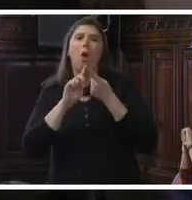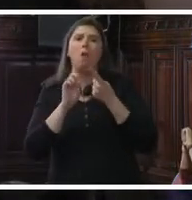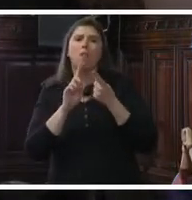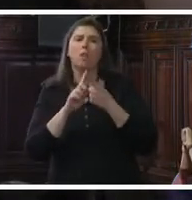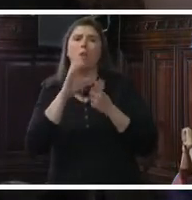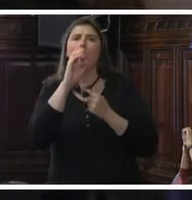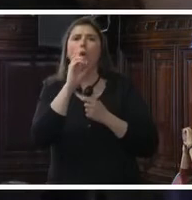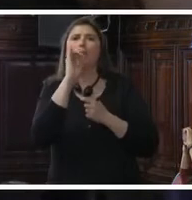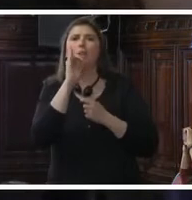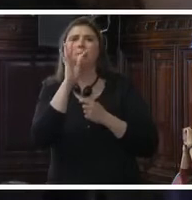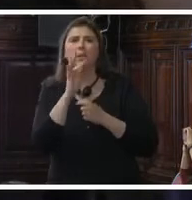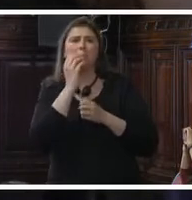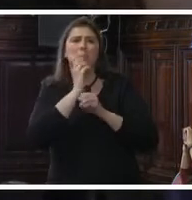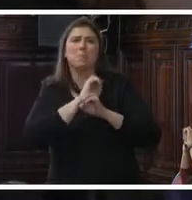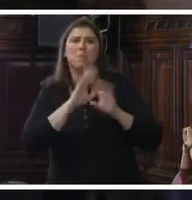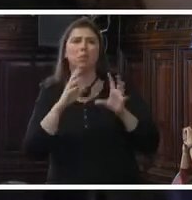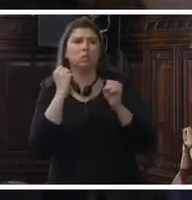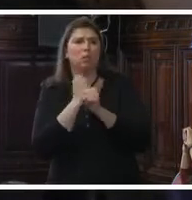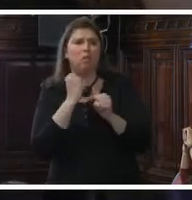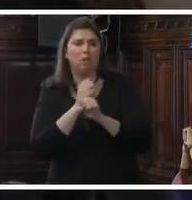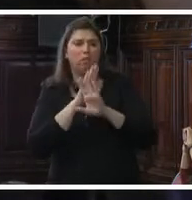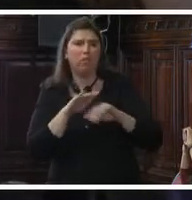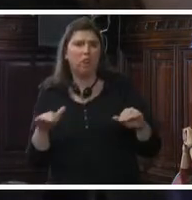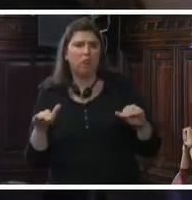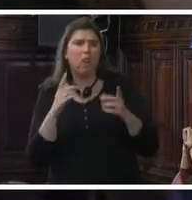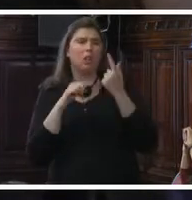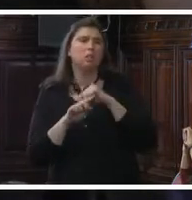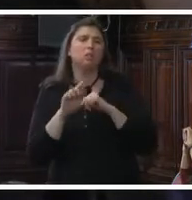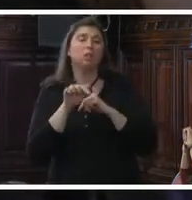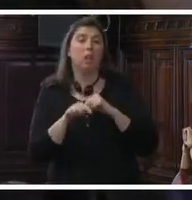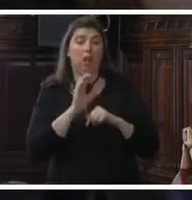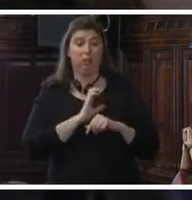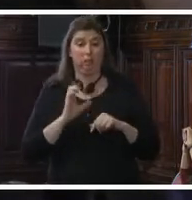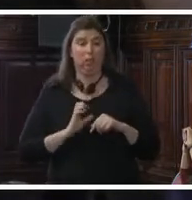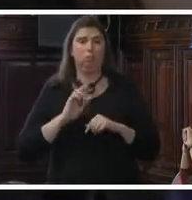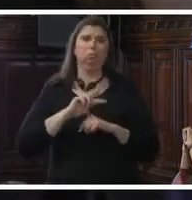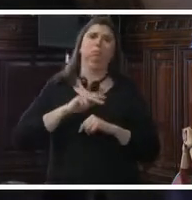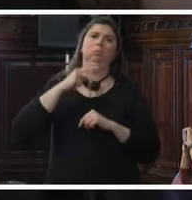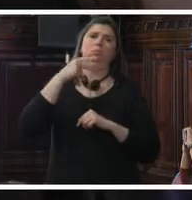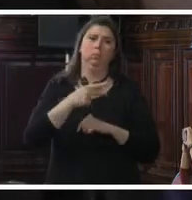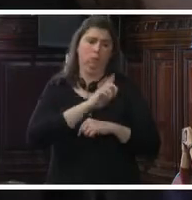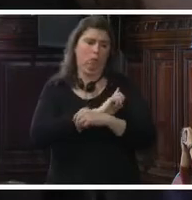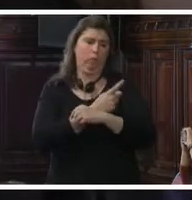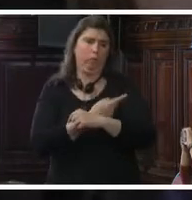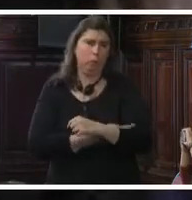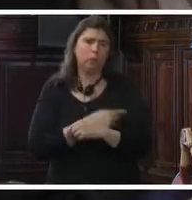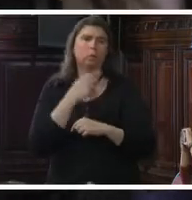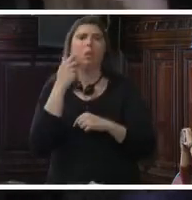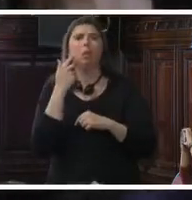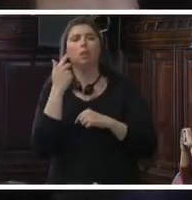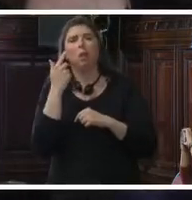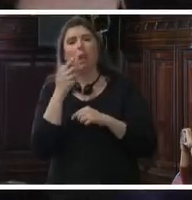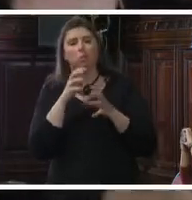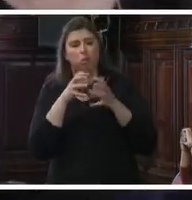peores formas de trabajo infantil. A partir de esto visualizamos que los Estados duplican esfuerzos al implementar los tres instrumentos por